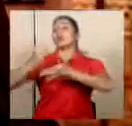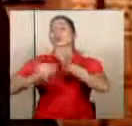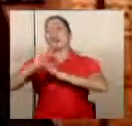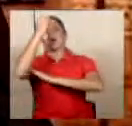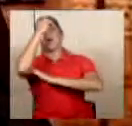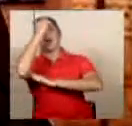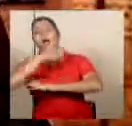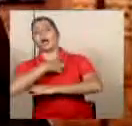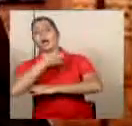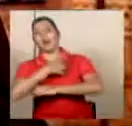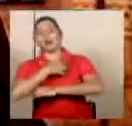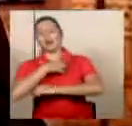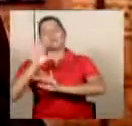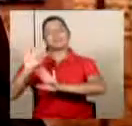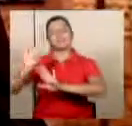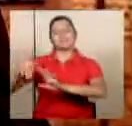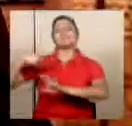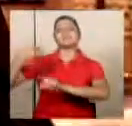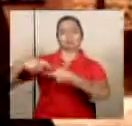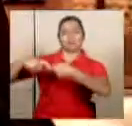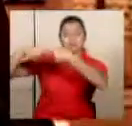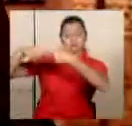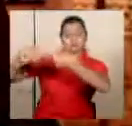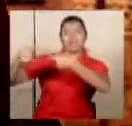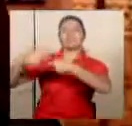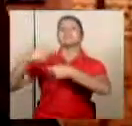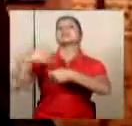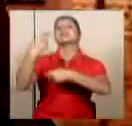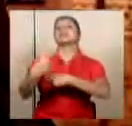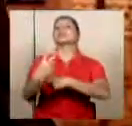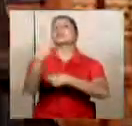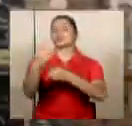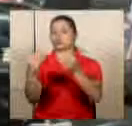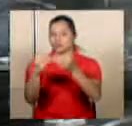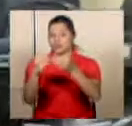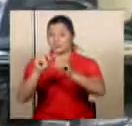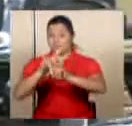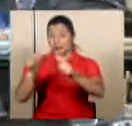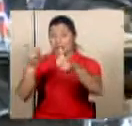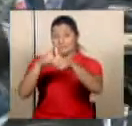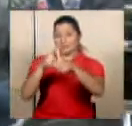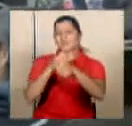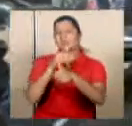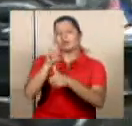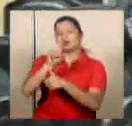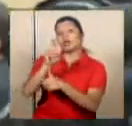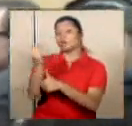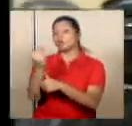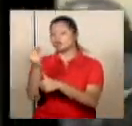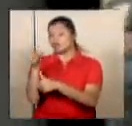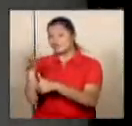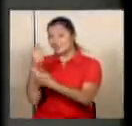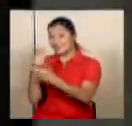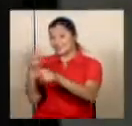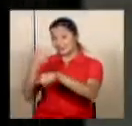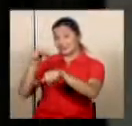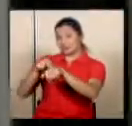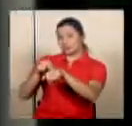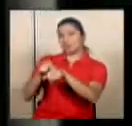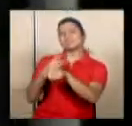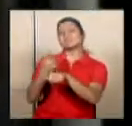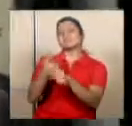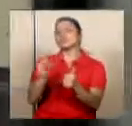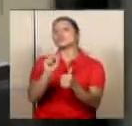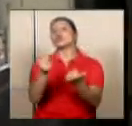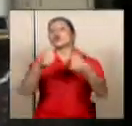ya interpuso y luego vinieron dos apelaciones más pero la primera fue del diputado Rolando González de Liberación Nacional a la resolución